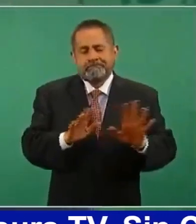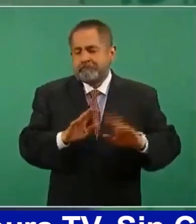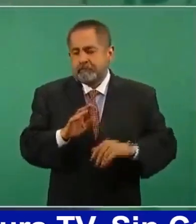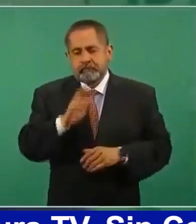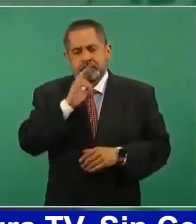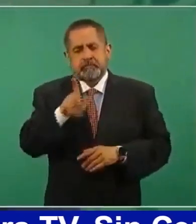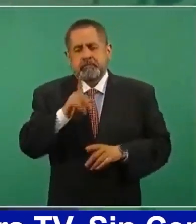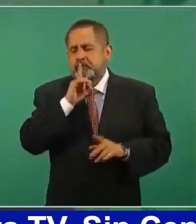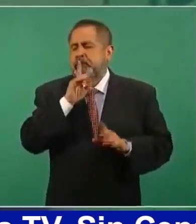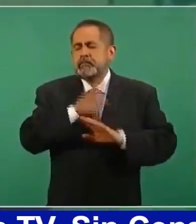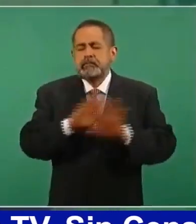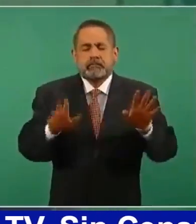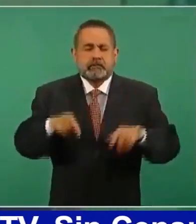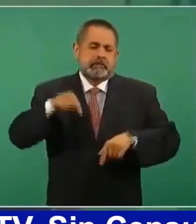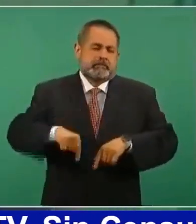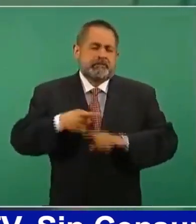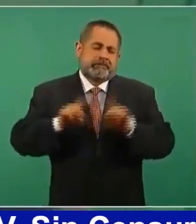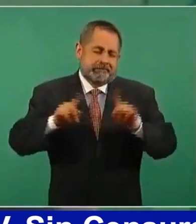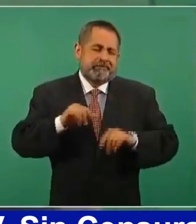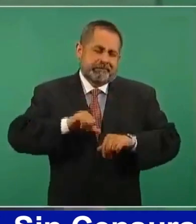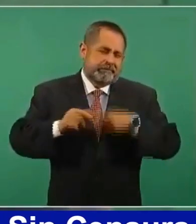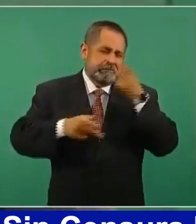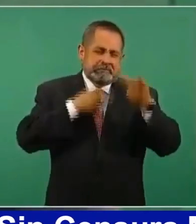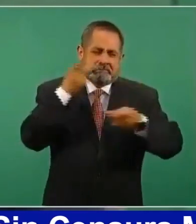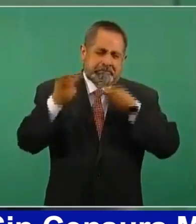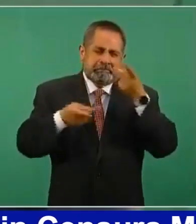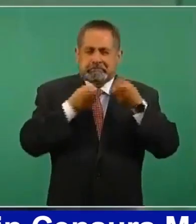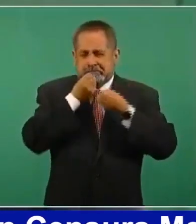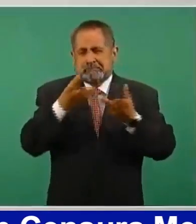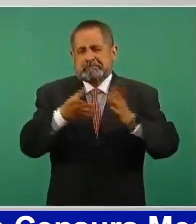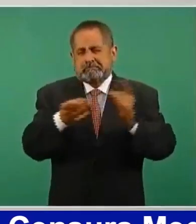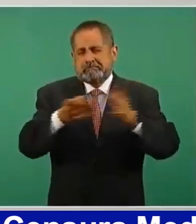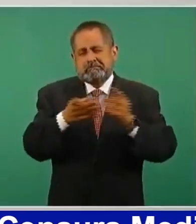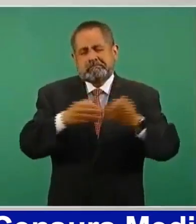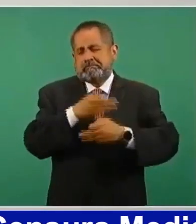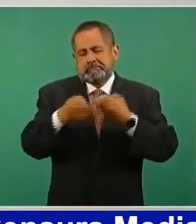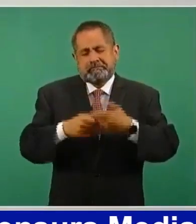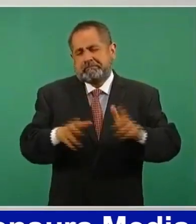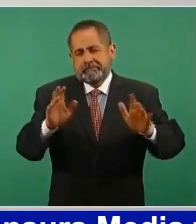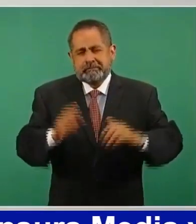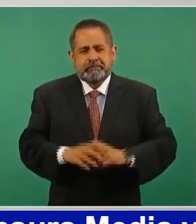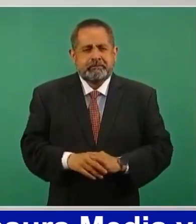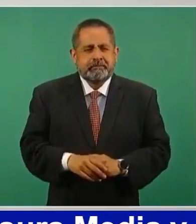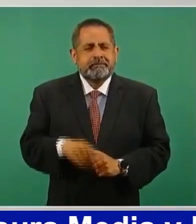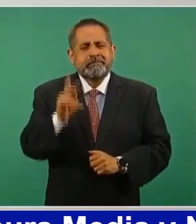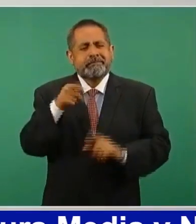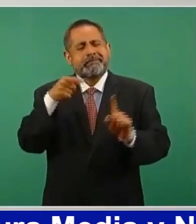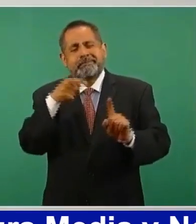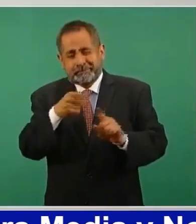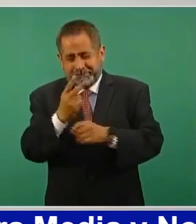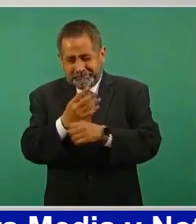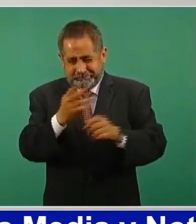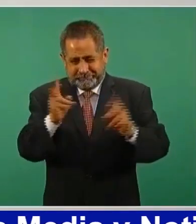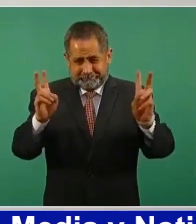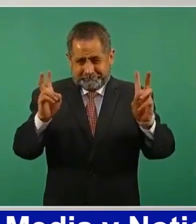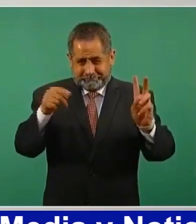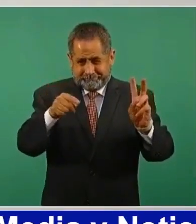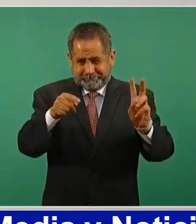Aquí no aplica, porque aquí hablamos de todo. Pero en ese caso